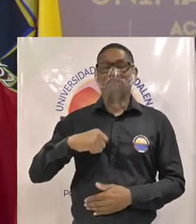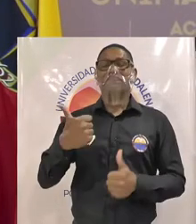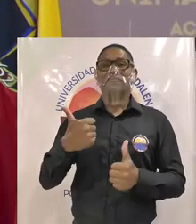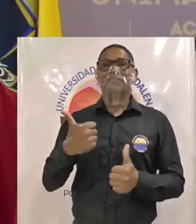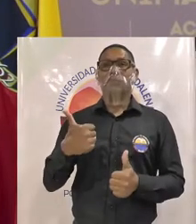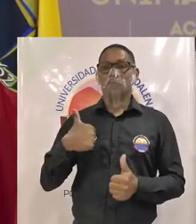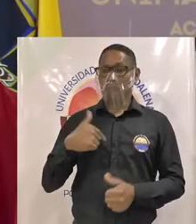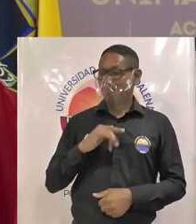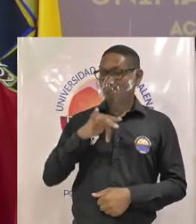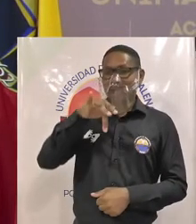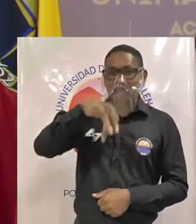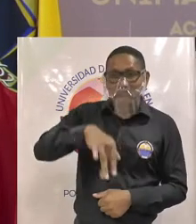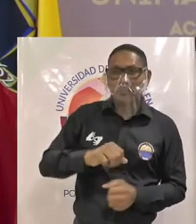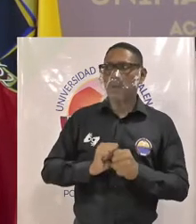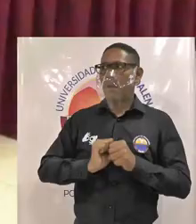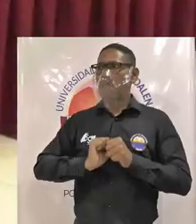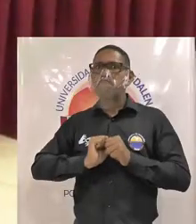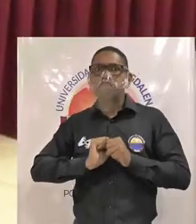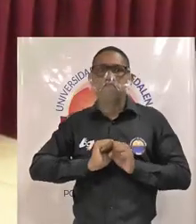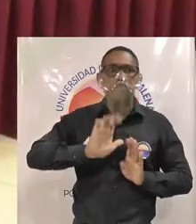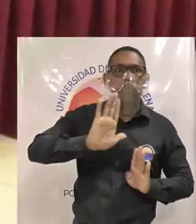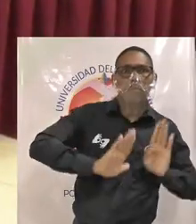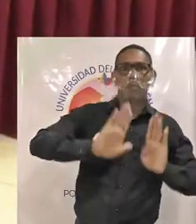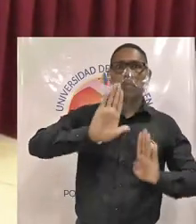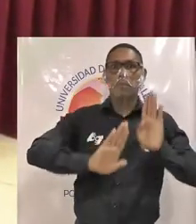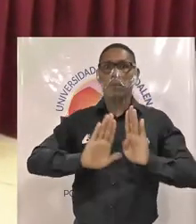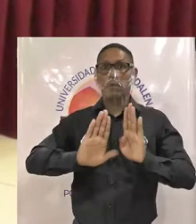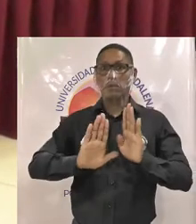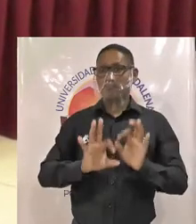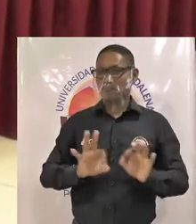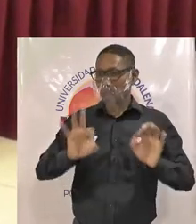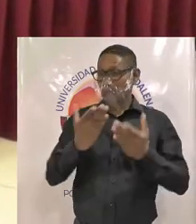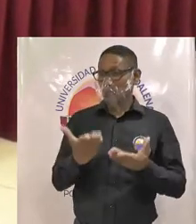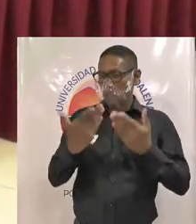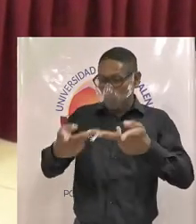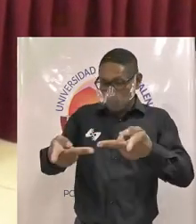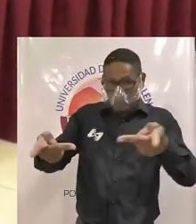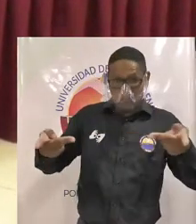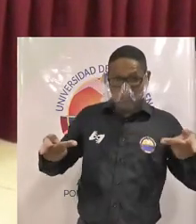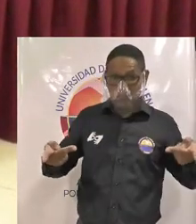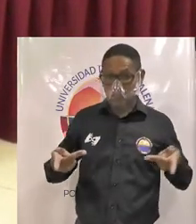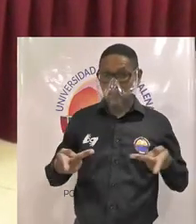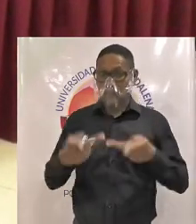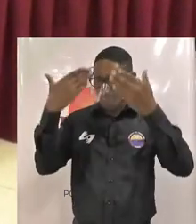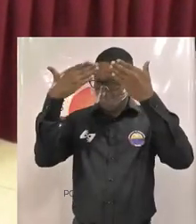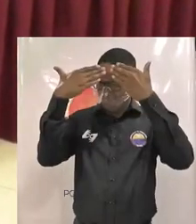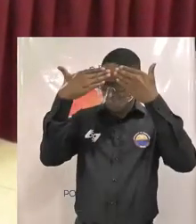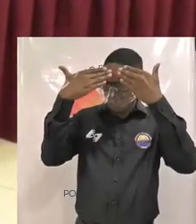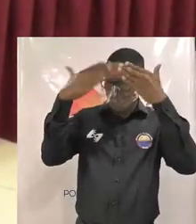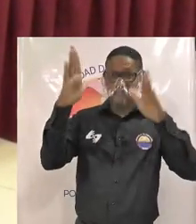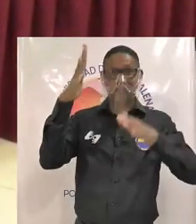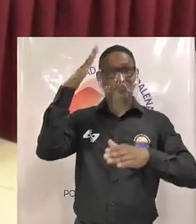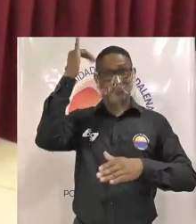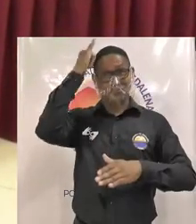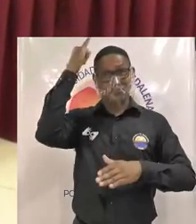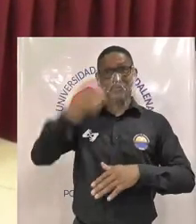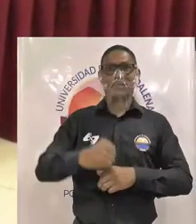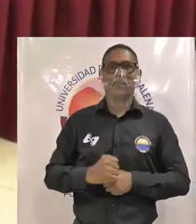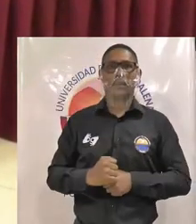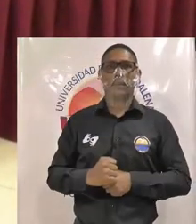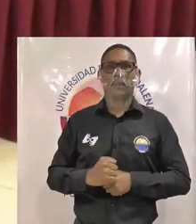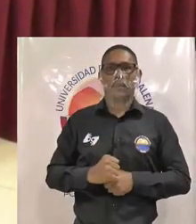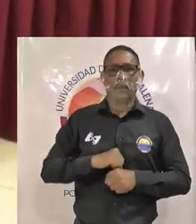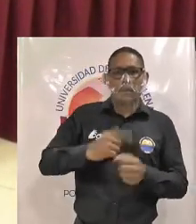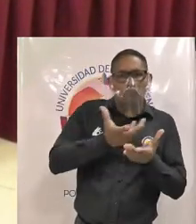participando de este excelente escenario de la democracia académica una